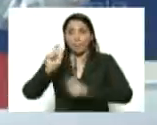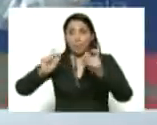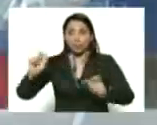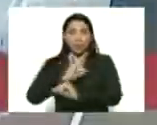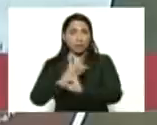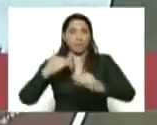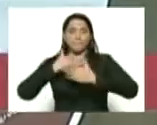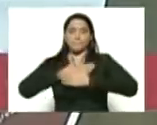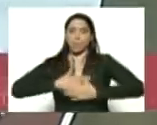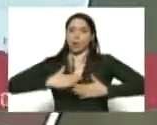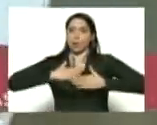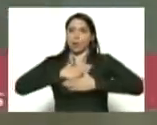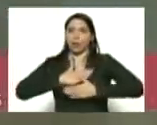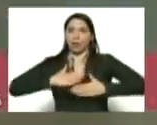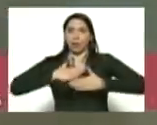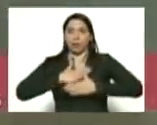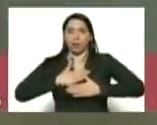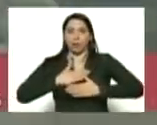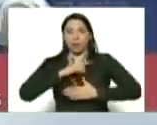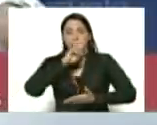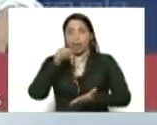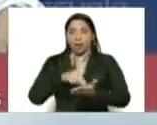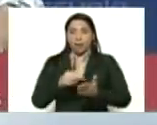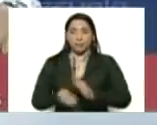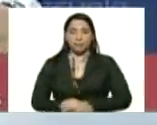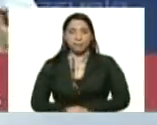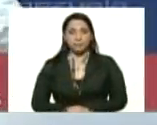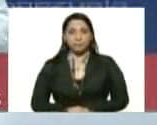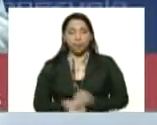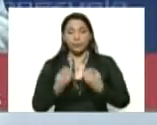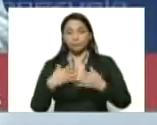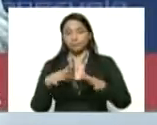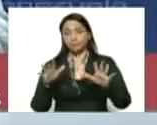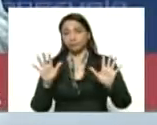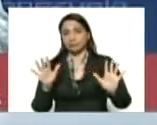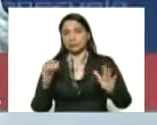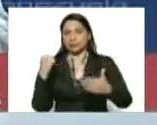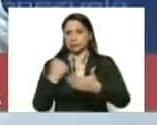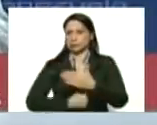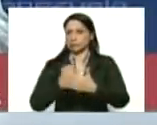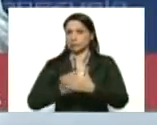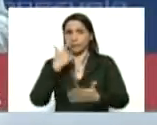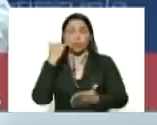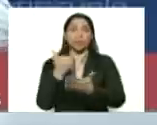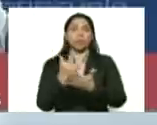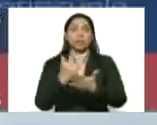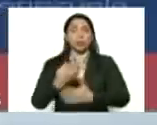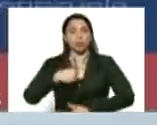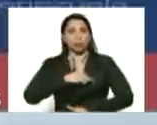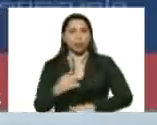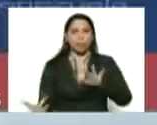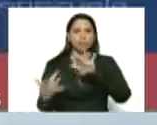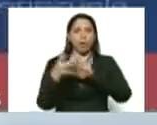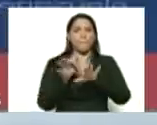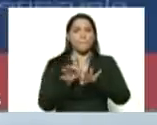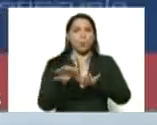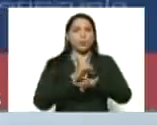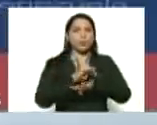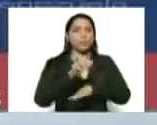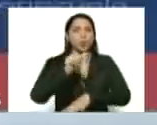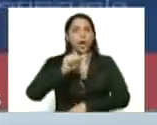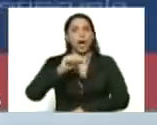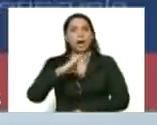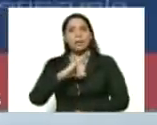a nivel nacional. Bueno, dando esta batalla, fíjense ustedes, vámonos al municipio Acevedo,